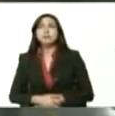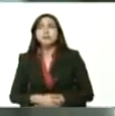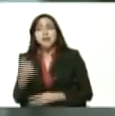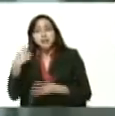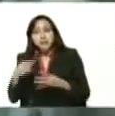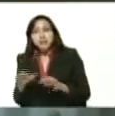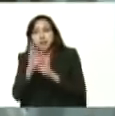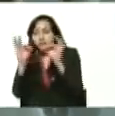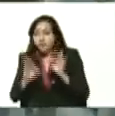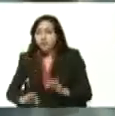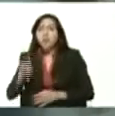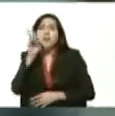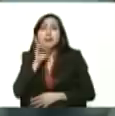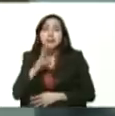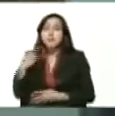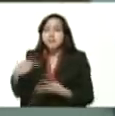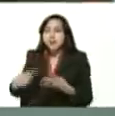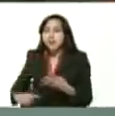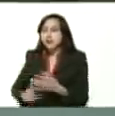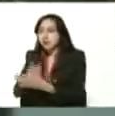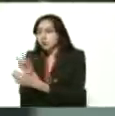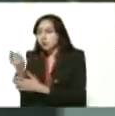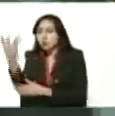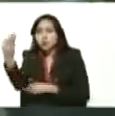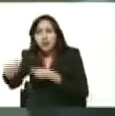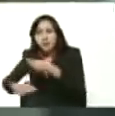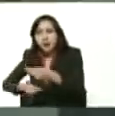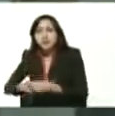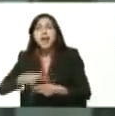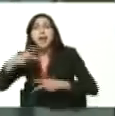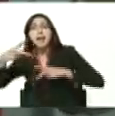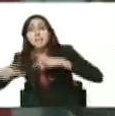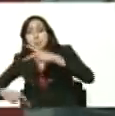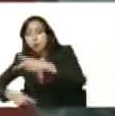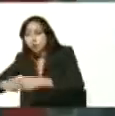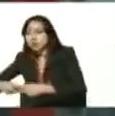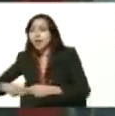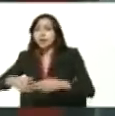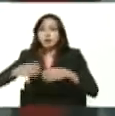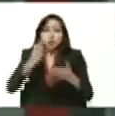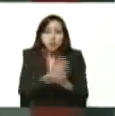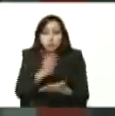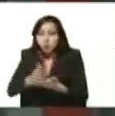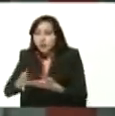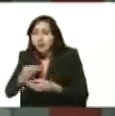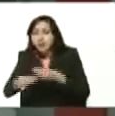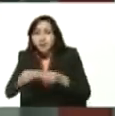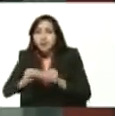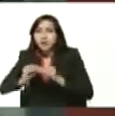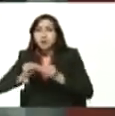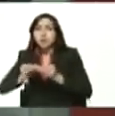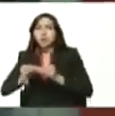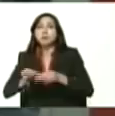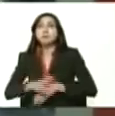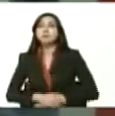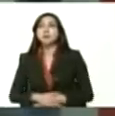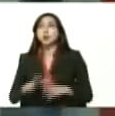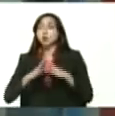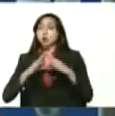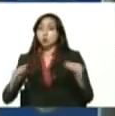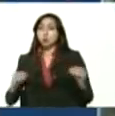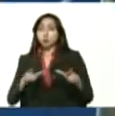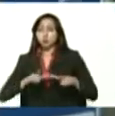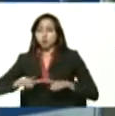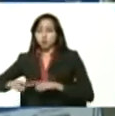laminador así como todo lo que tiene que ver con el proceso de molienda y finalmente en todo lo que es el área de